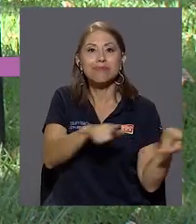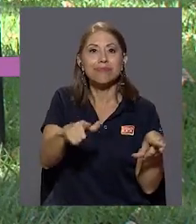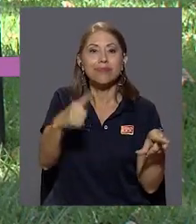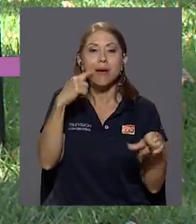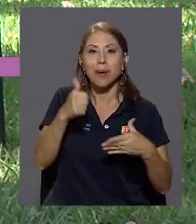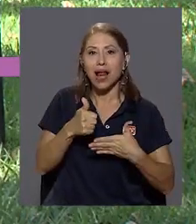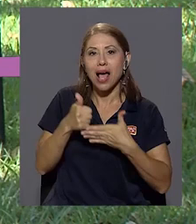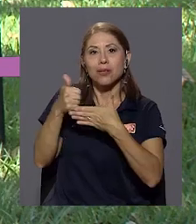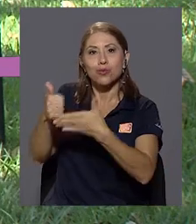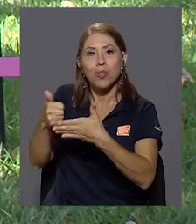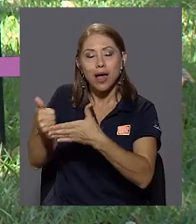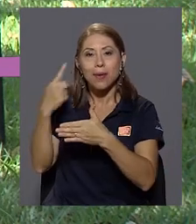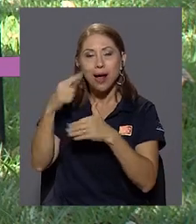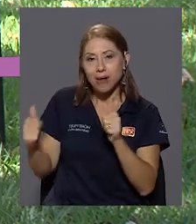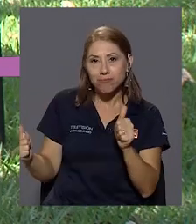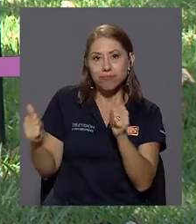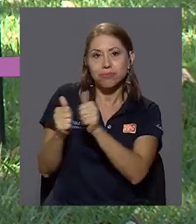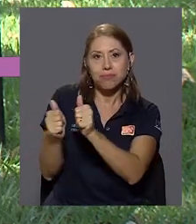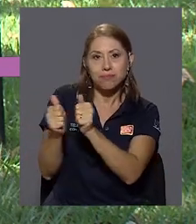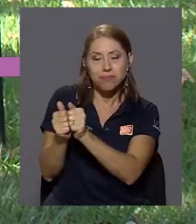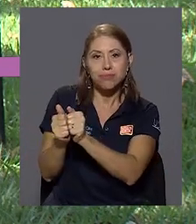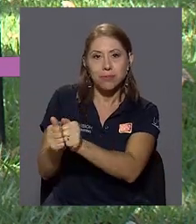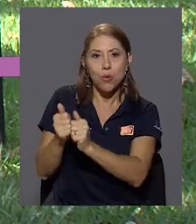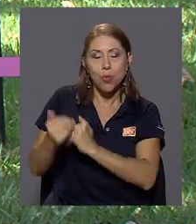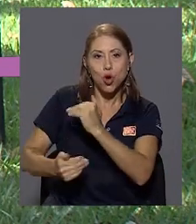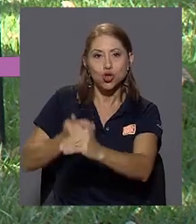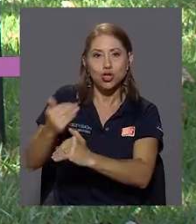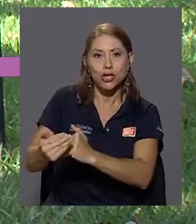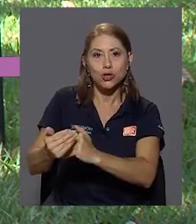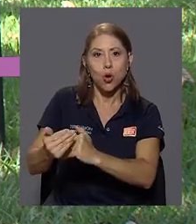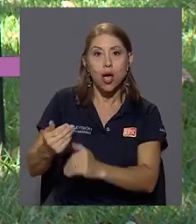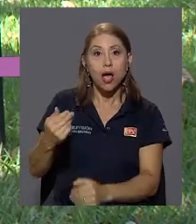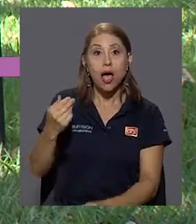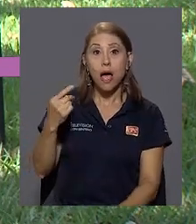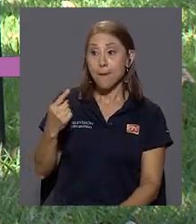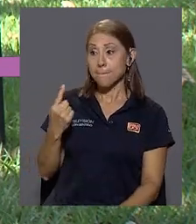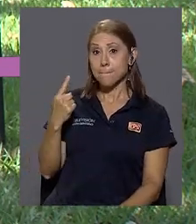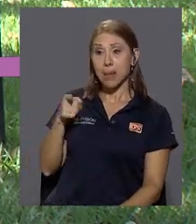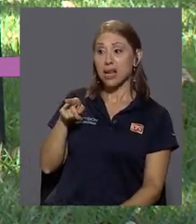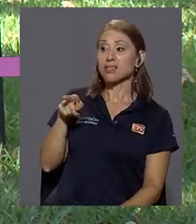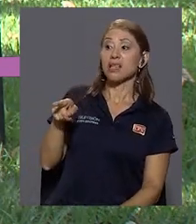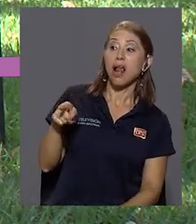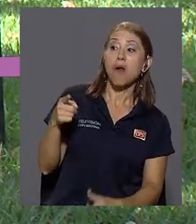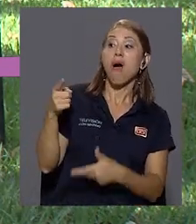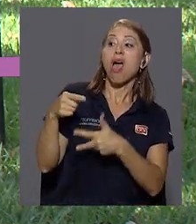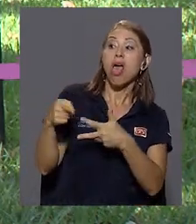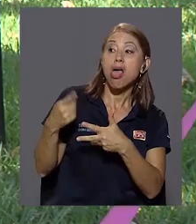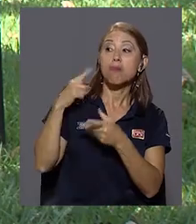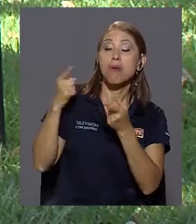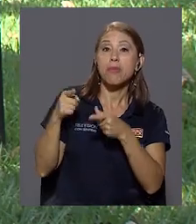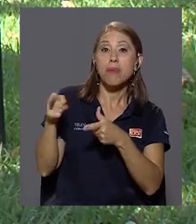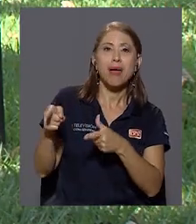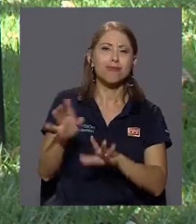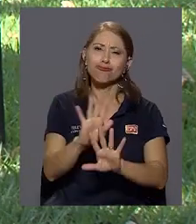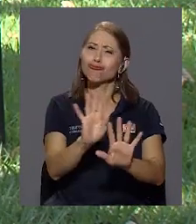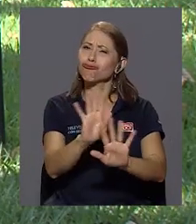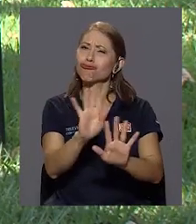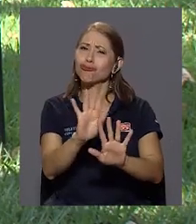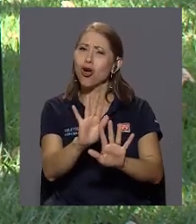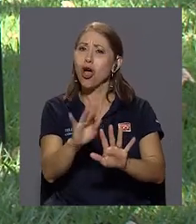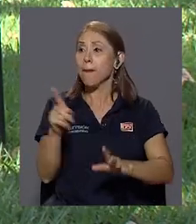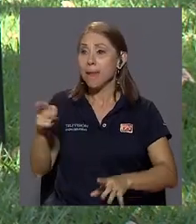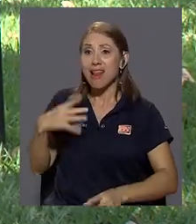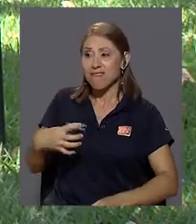para ayudarle y acompañarle en un proceso. No para señalarlo, no para reclamarle